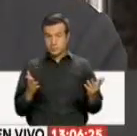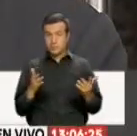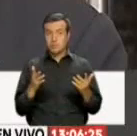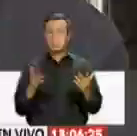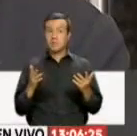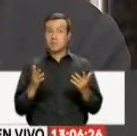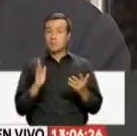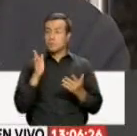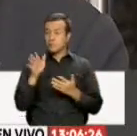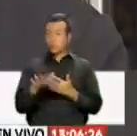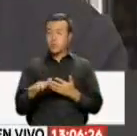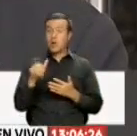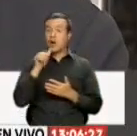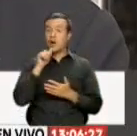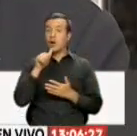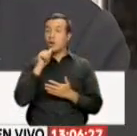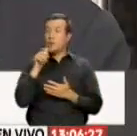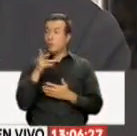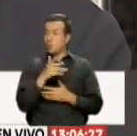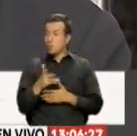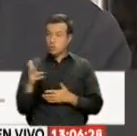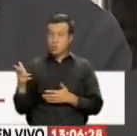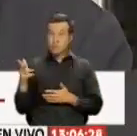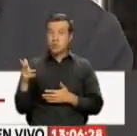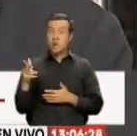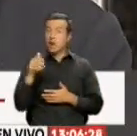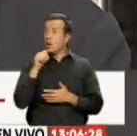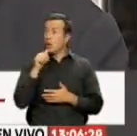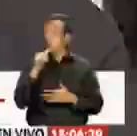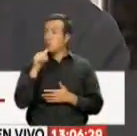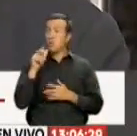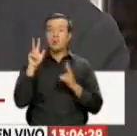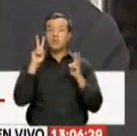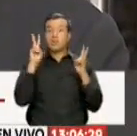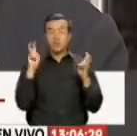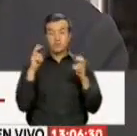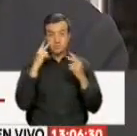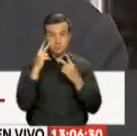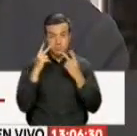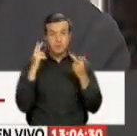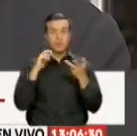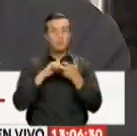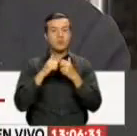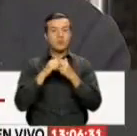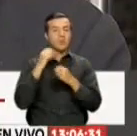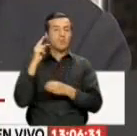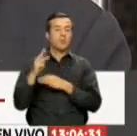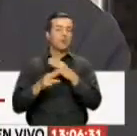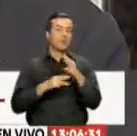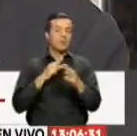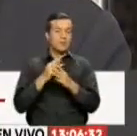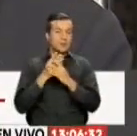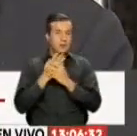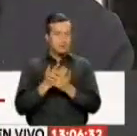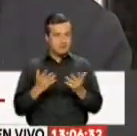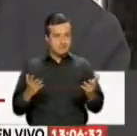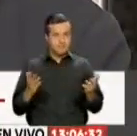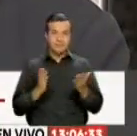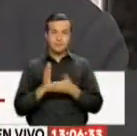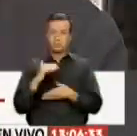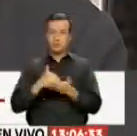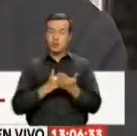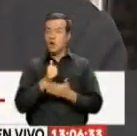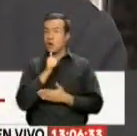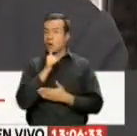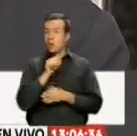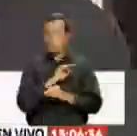agua, un recurso común. La exposición Hidro habla sobre justamente la problemática a nivel mundial sobre el acceso al